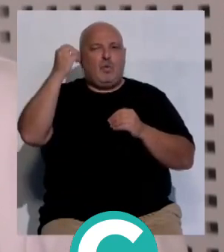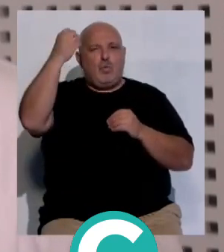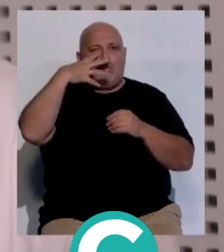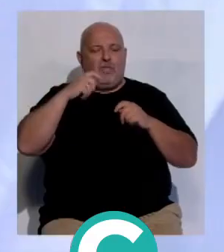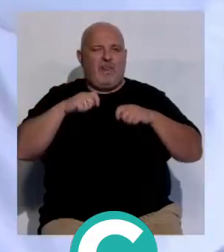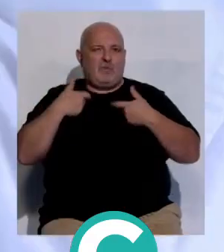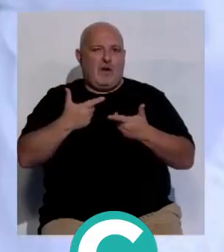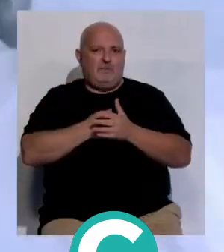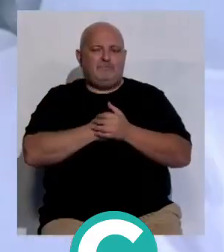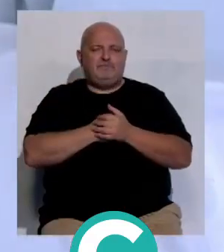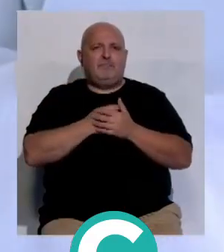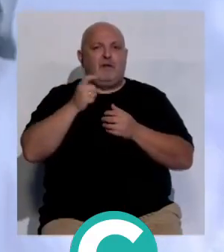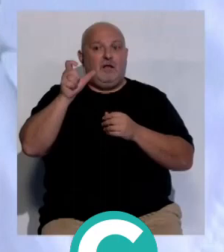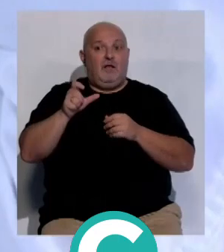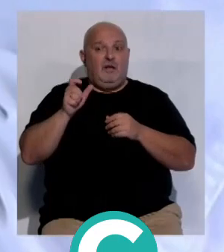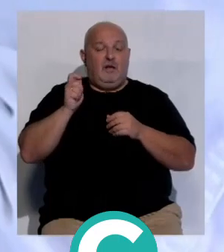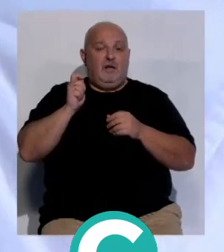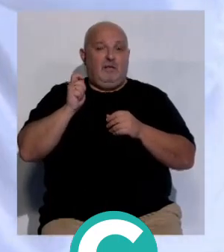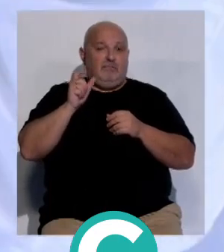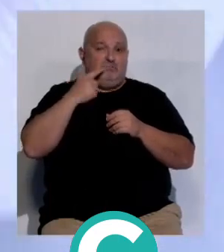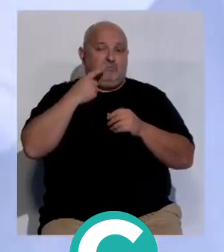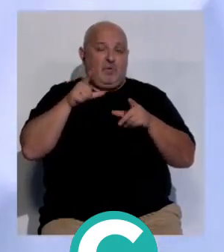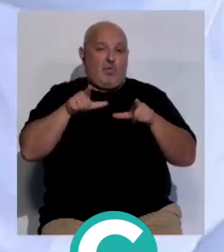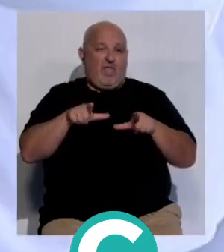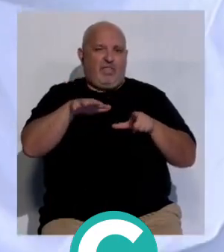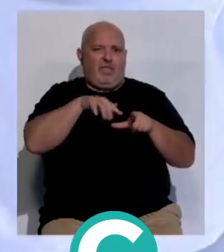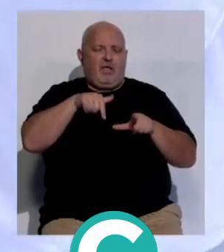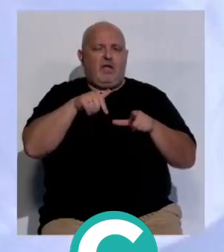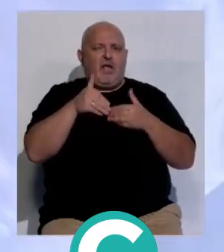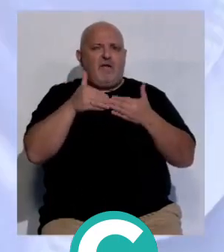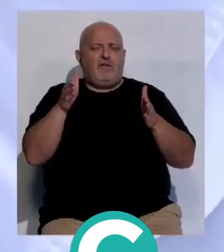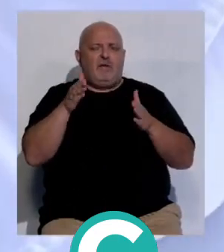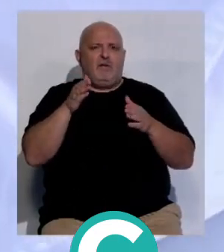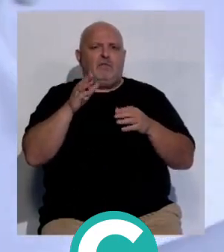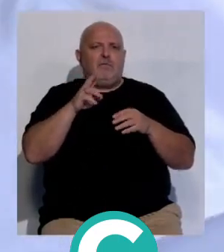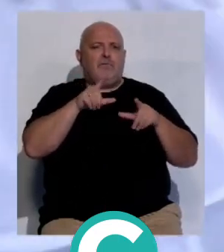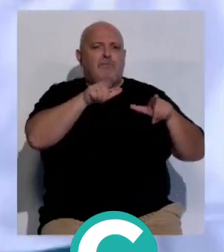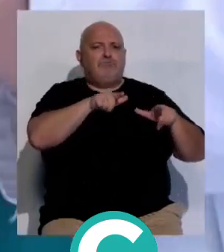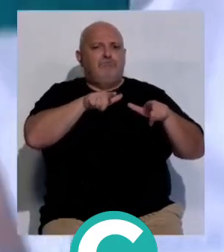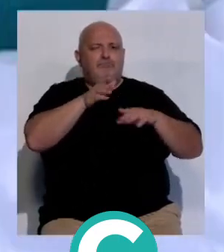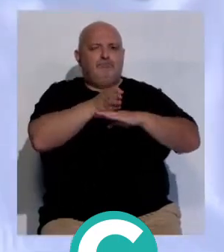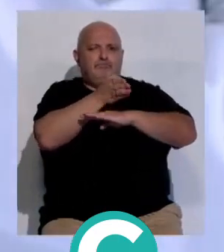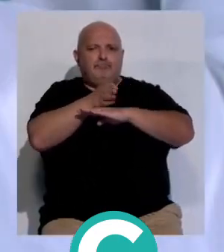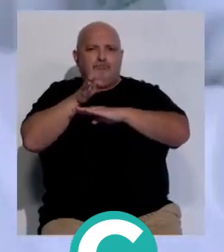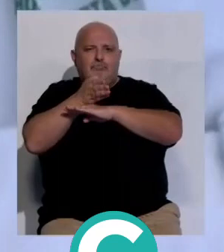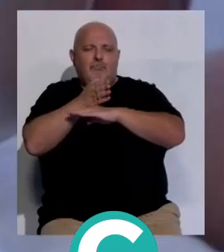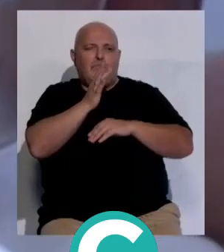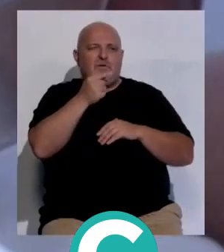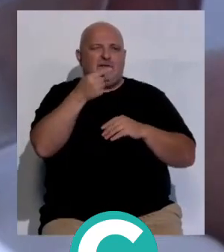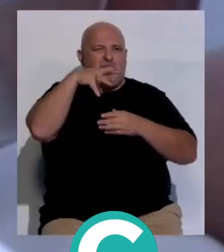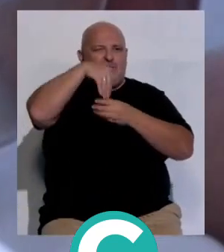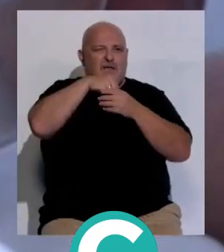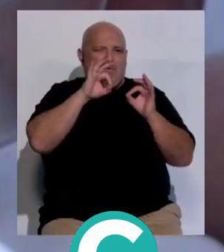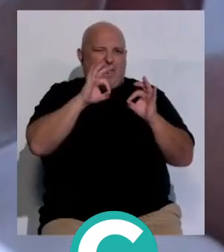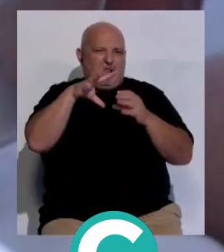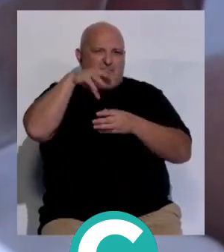natural El profesional sanitario ha destacado que la unidad pasa de ser abierta a ser por box de aislamiento con presión positiva y negativa